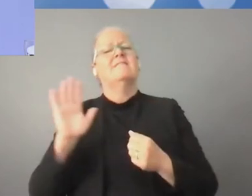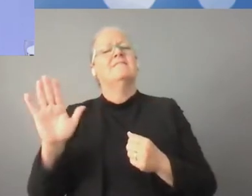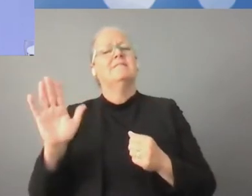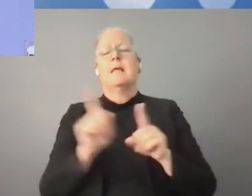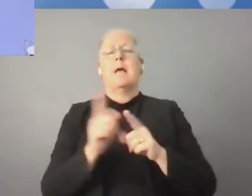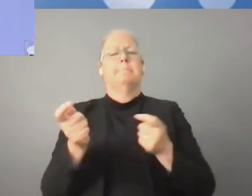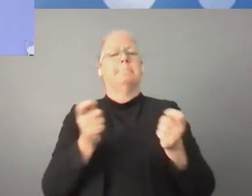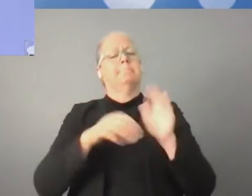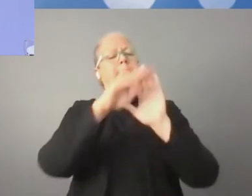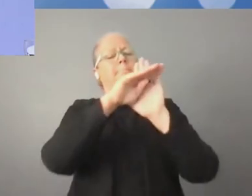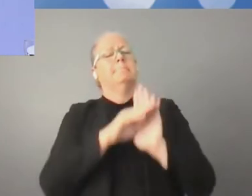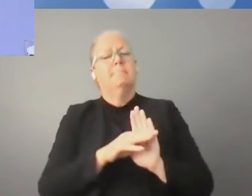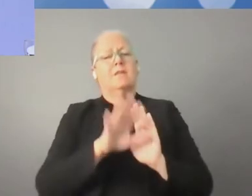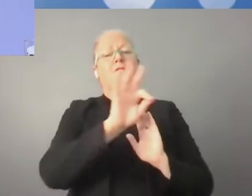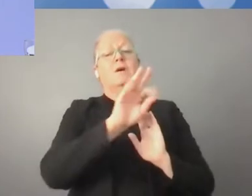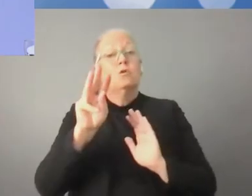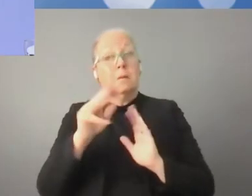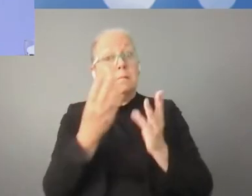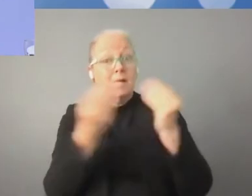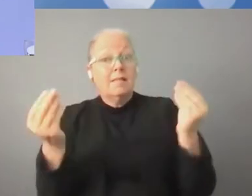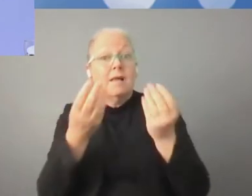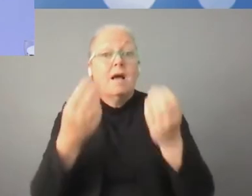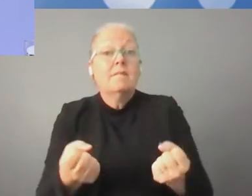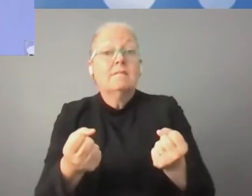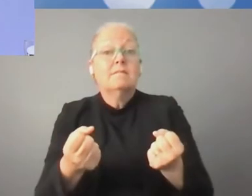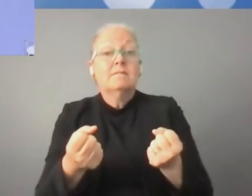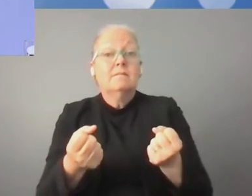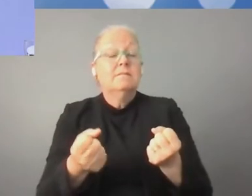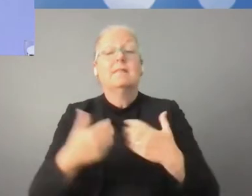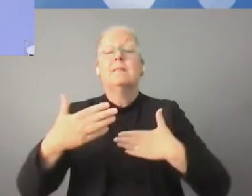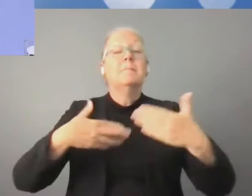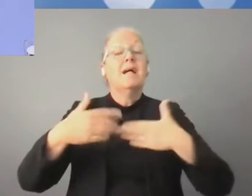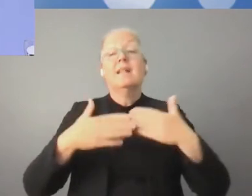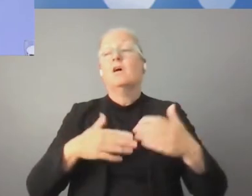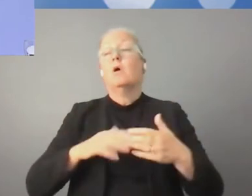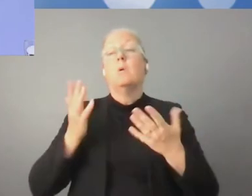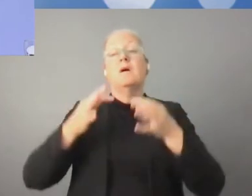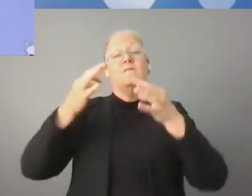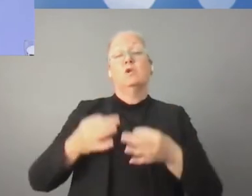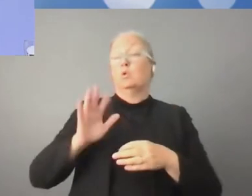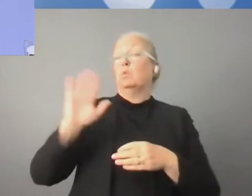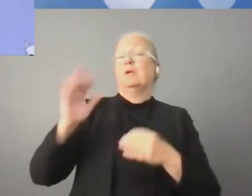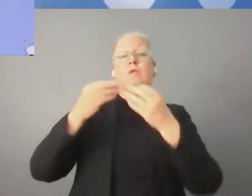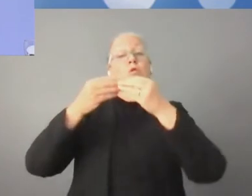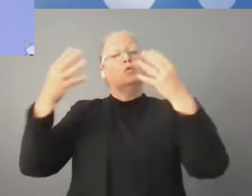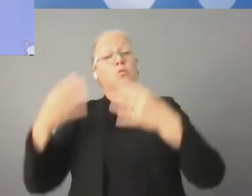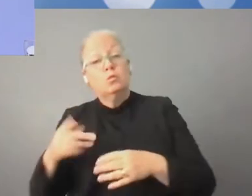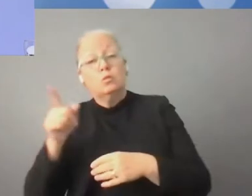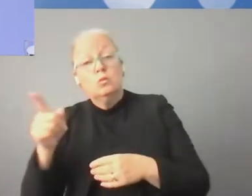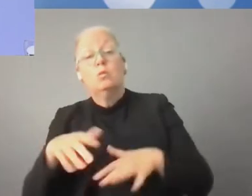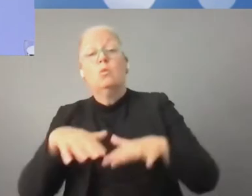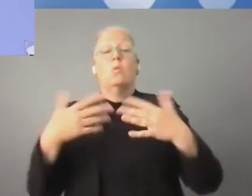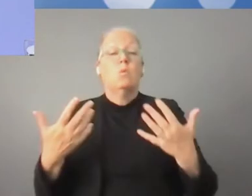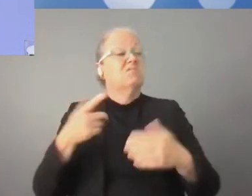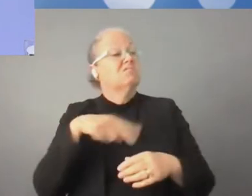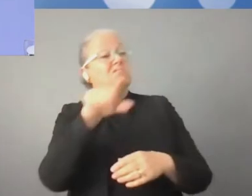en diferentes lugares. Usted preguntó sobre el marco regulatorio. Yo creo que ya varias regulaciones han sido